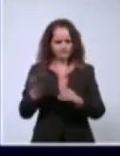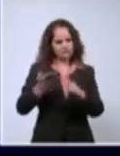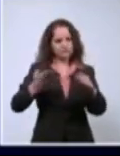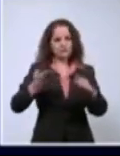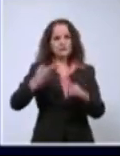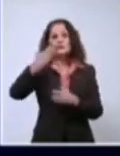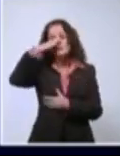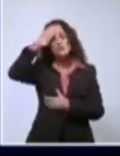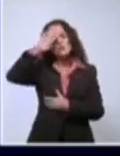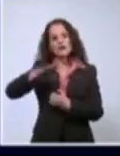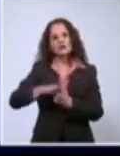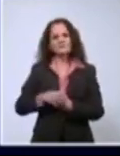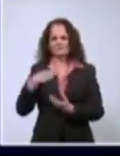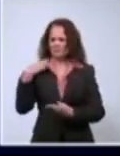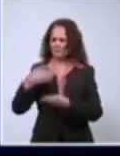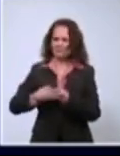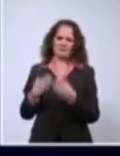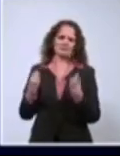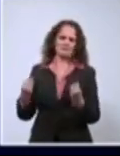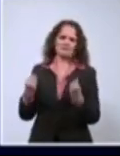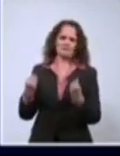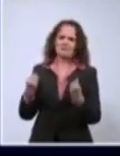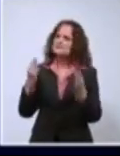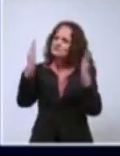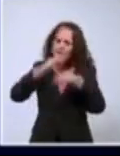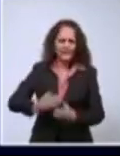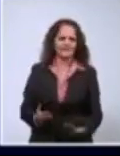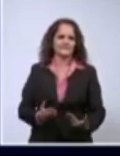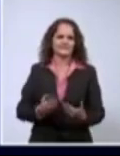a hacer. Aquí no hay bloqueo, a hacer. Aquí no hay bloqueo, a hacer.